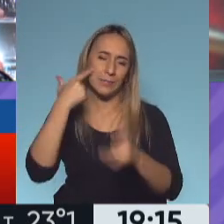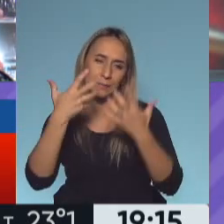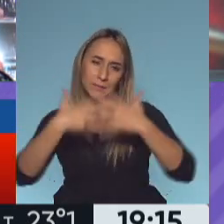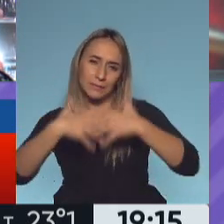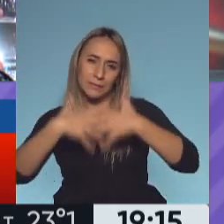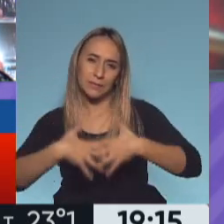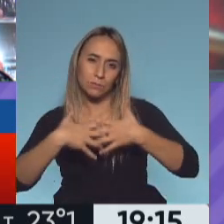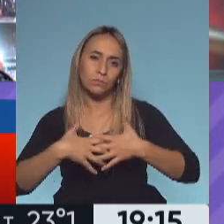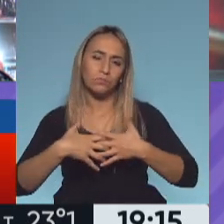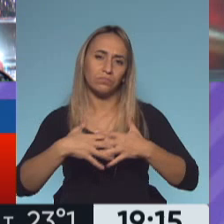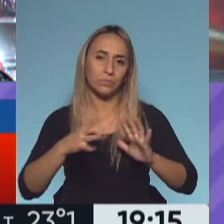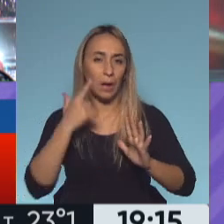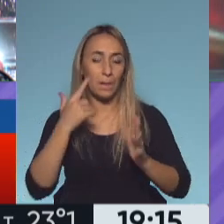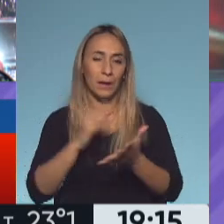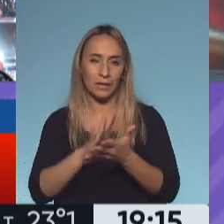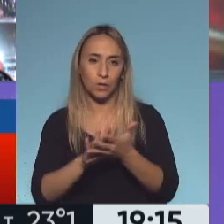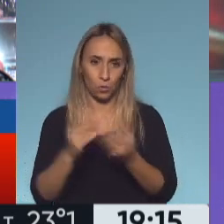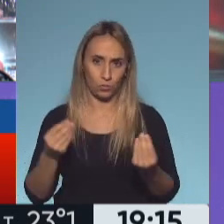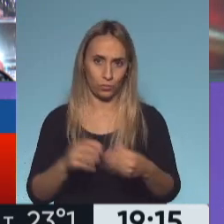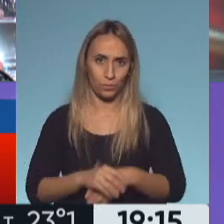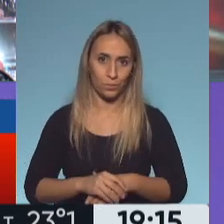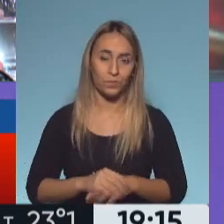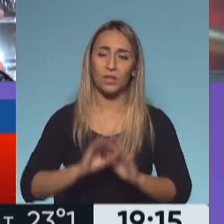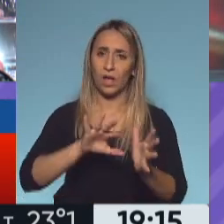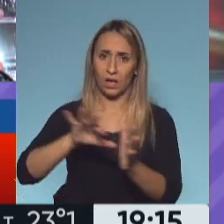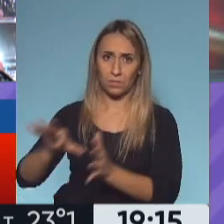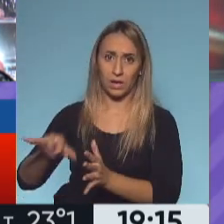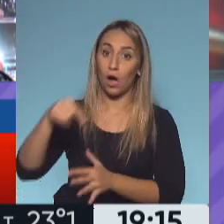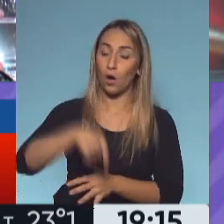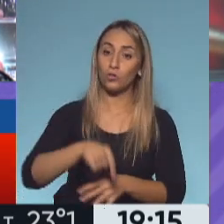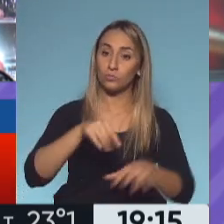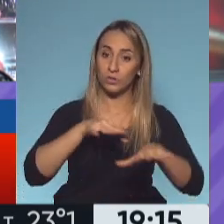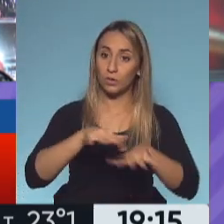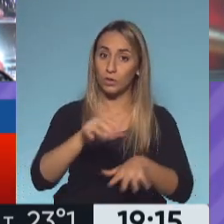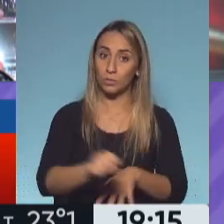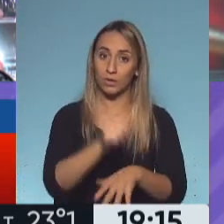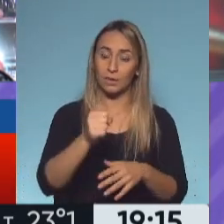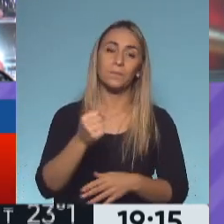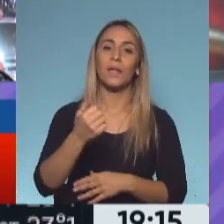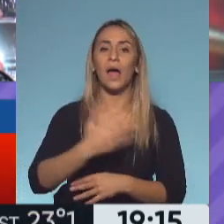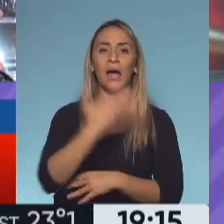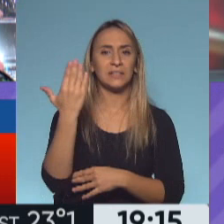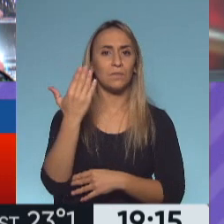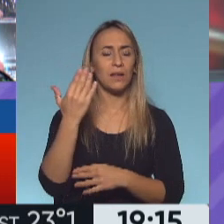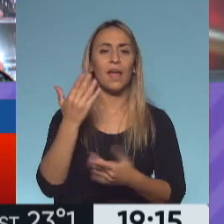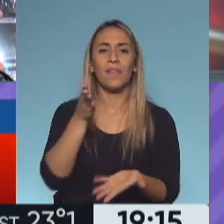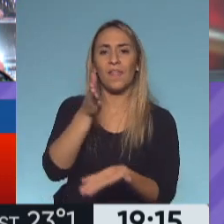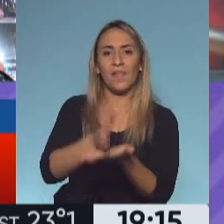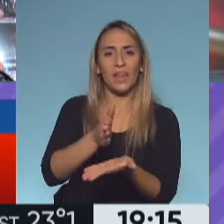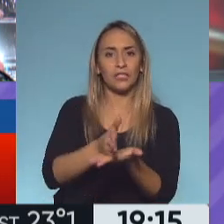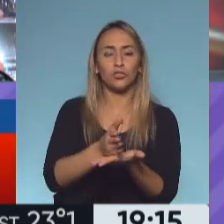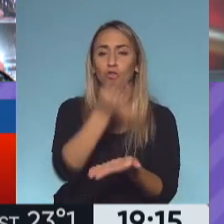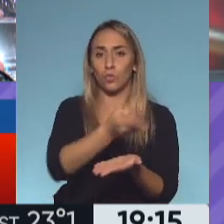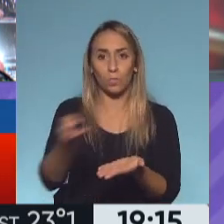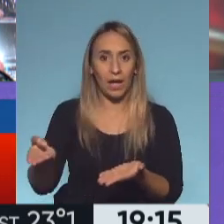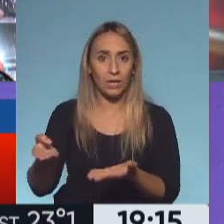esta solución. Independientemente de esto, hoy ocurrió un hecho importante. La Asamblea Permanente por los Derechos Humanos se